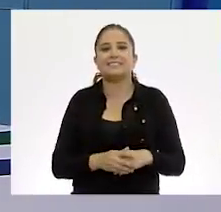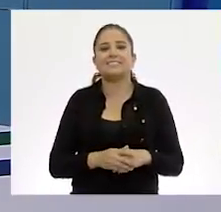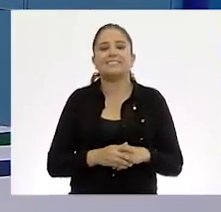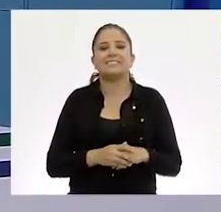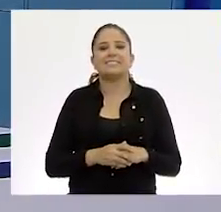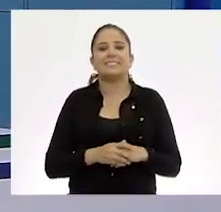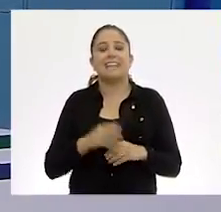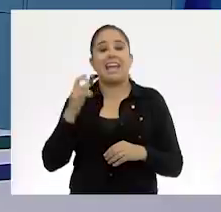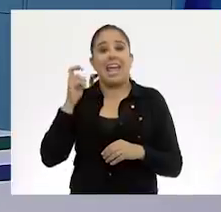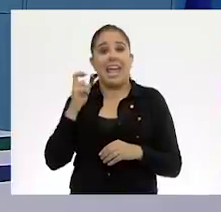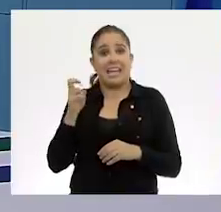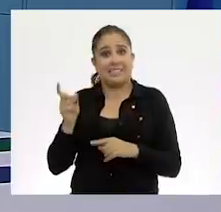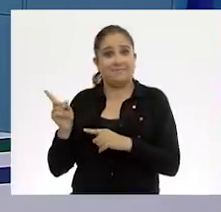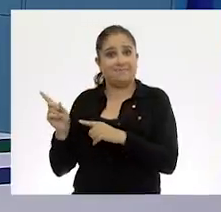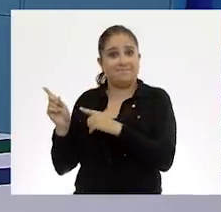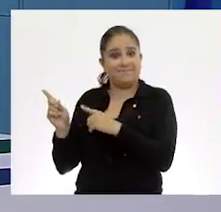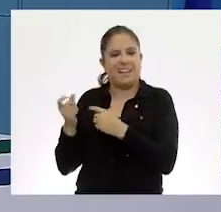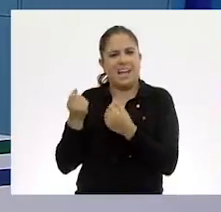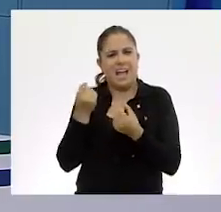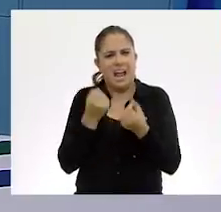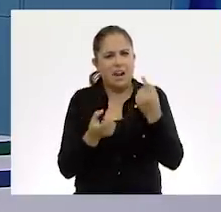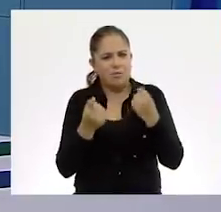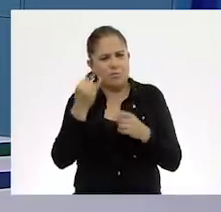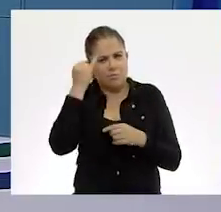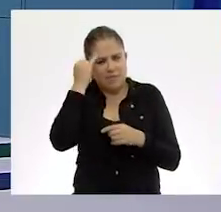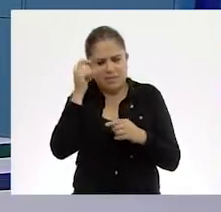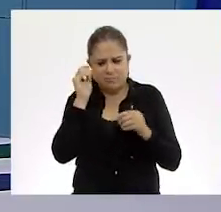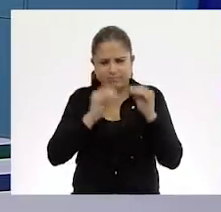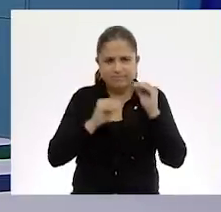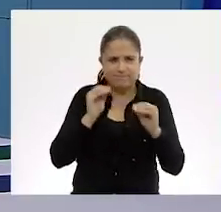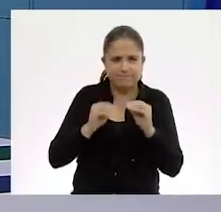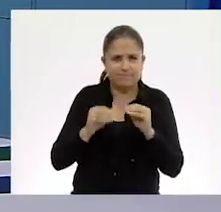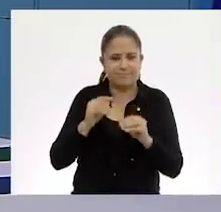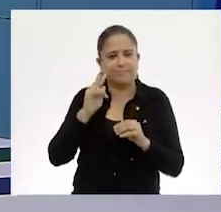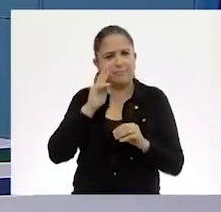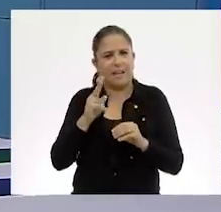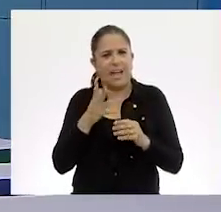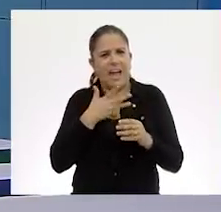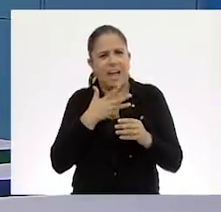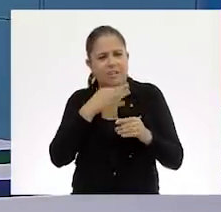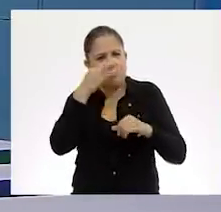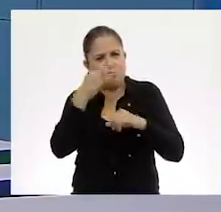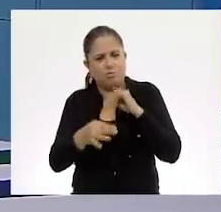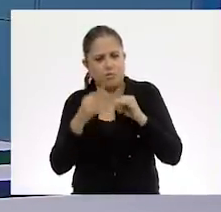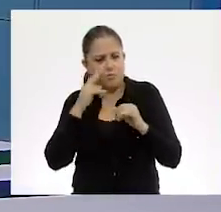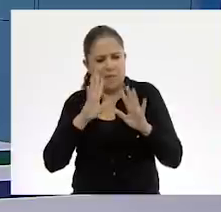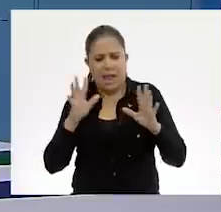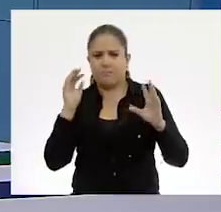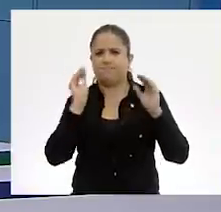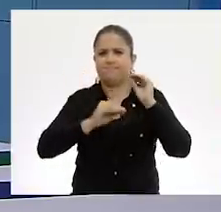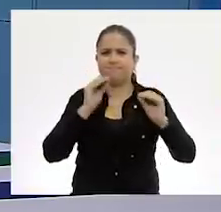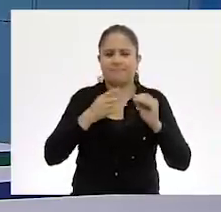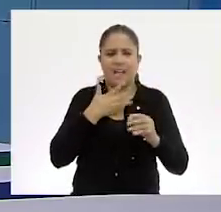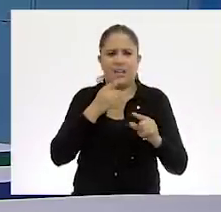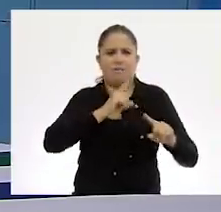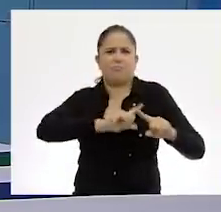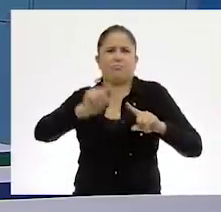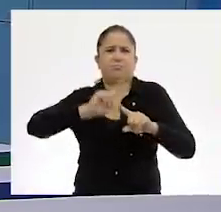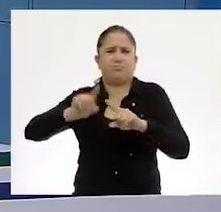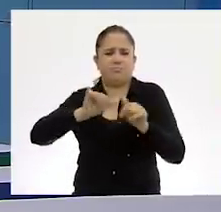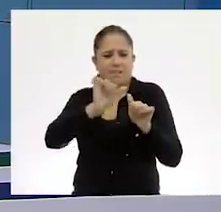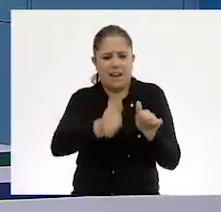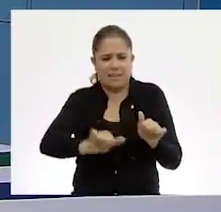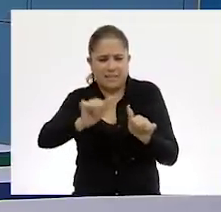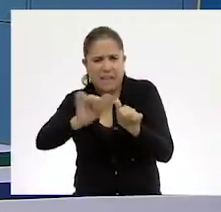este sería prácticamente alguno de los... Sí, esta es una pieza terminada o aquí tenemos otro. Hay infinidad de piezas